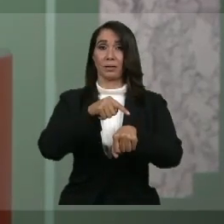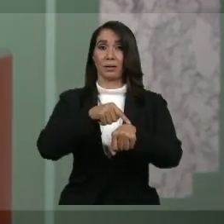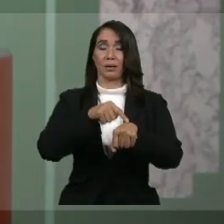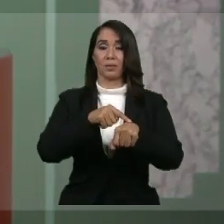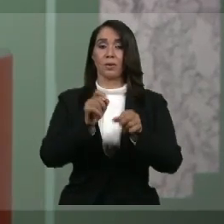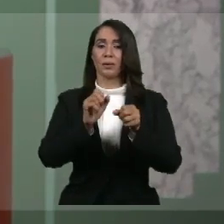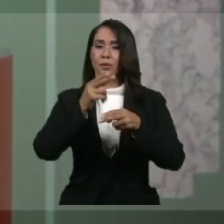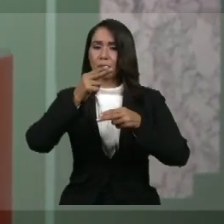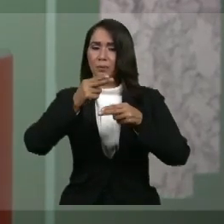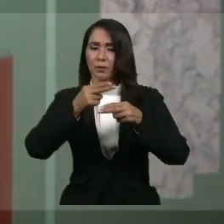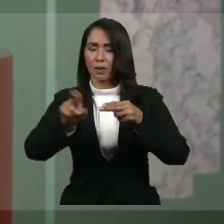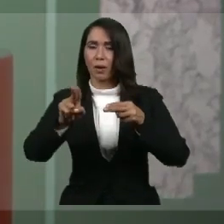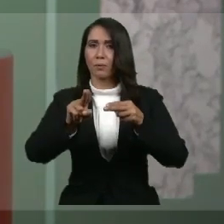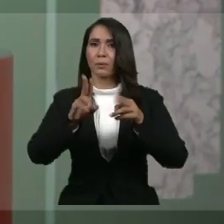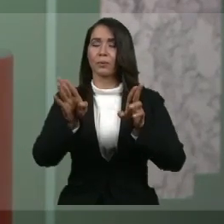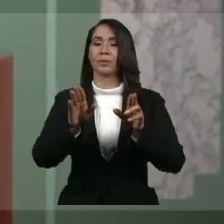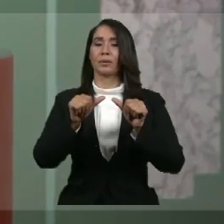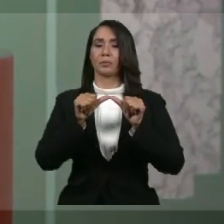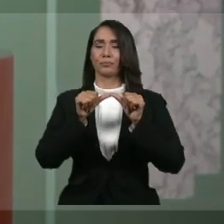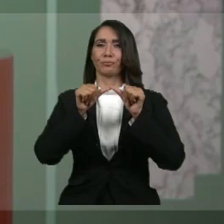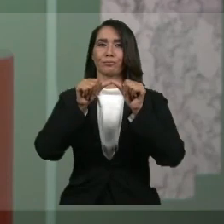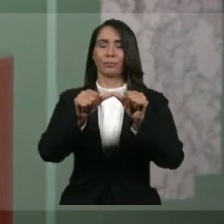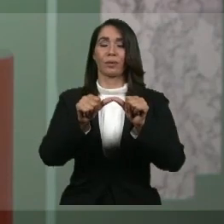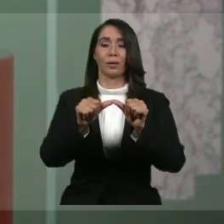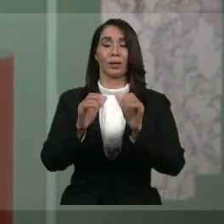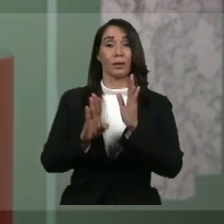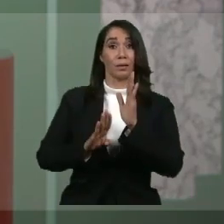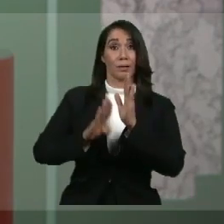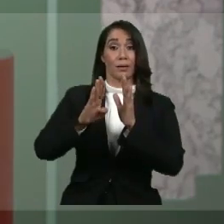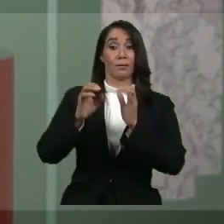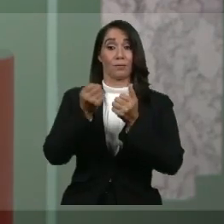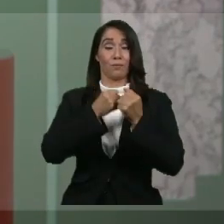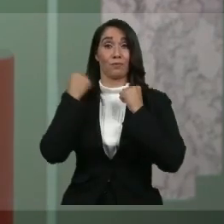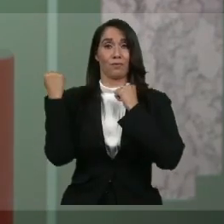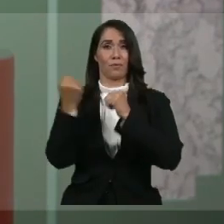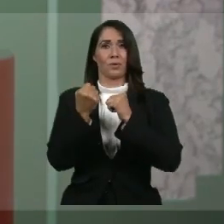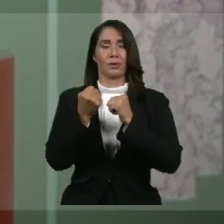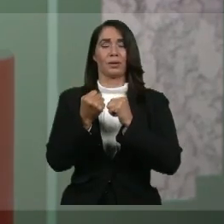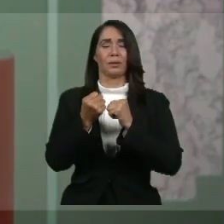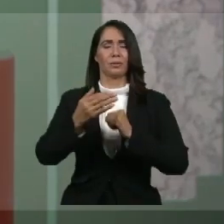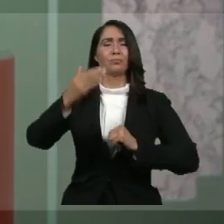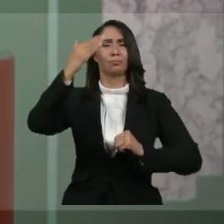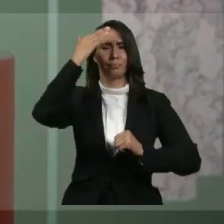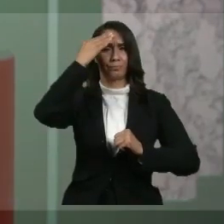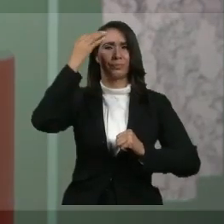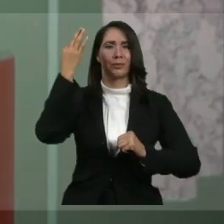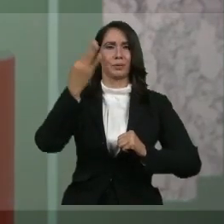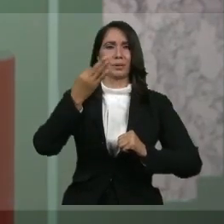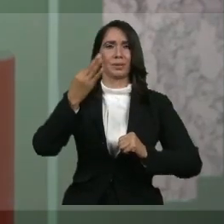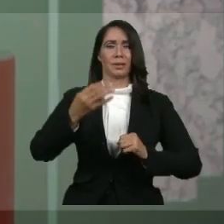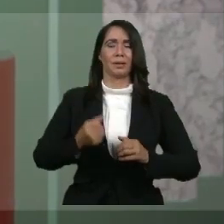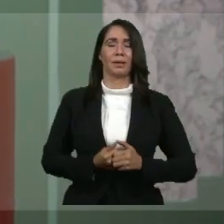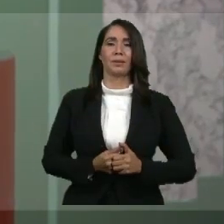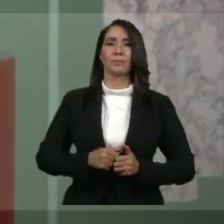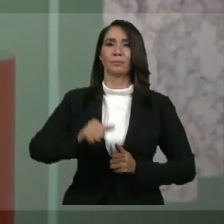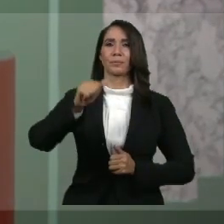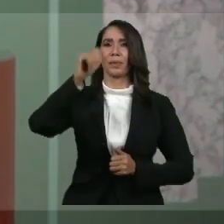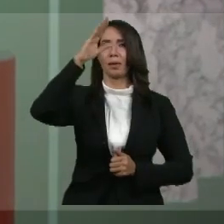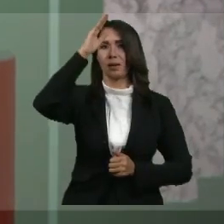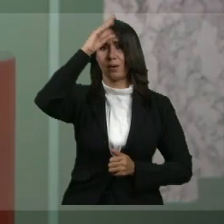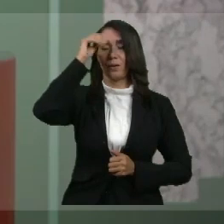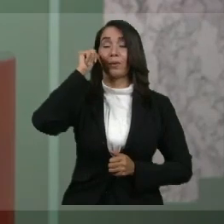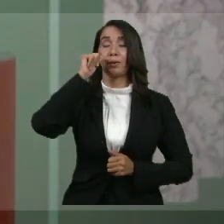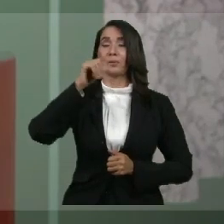reapertura y saldremos fortalecidos de esta prueba, estoy seguro que así será. Pueblo Dominicano,